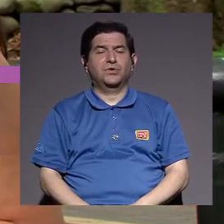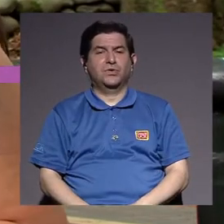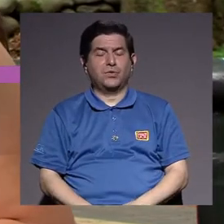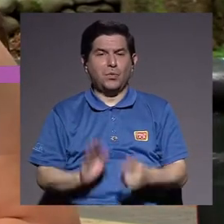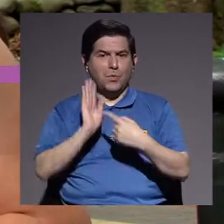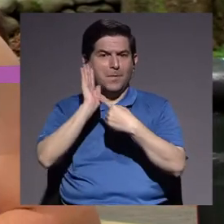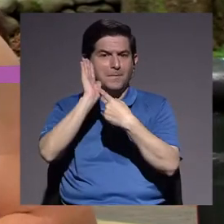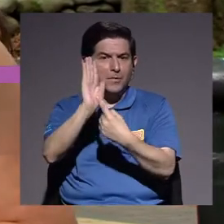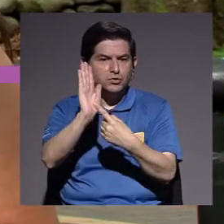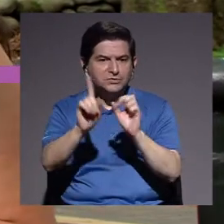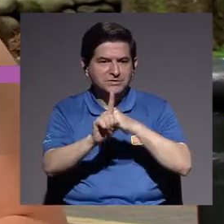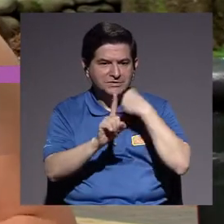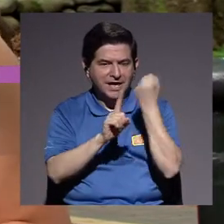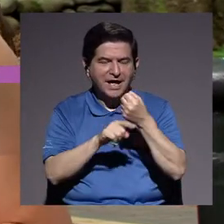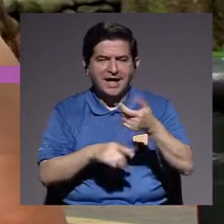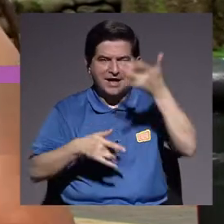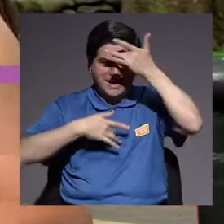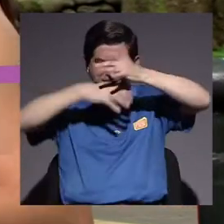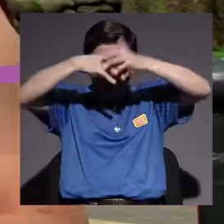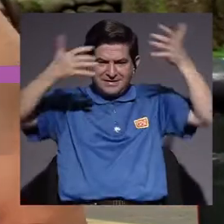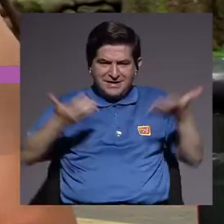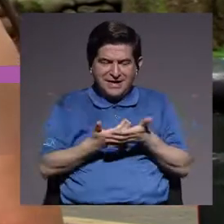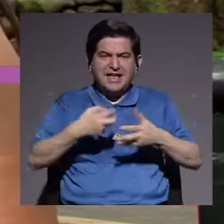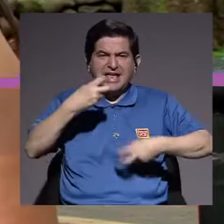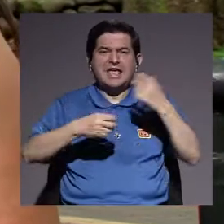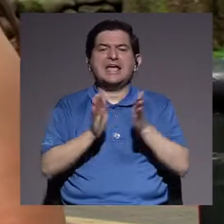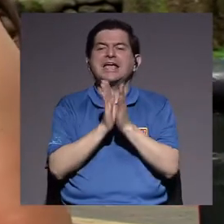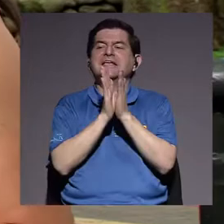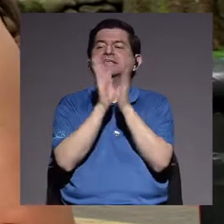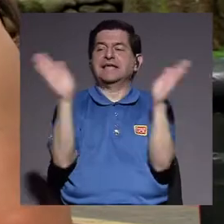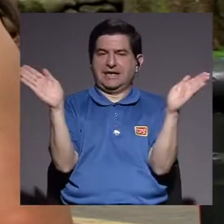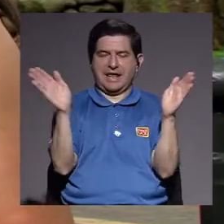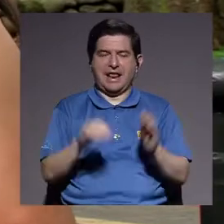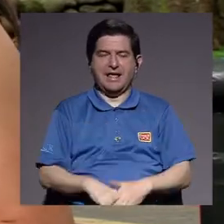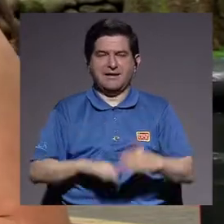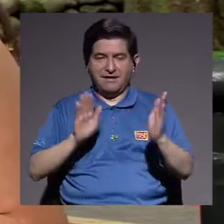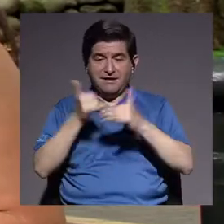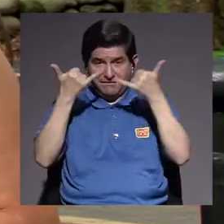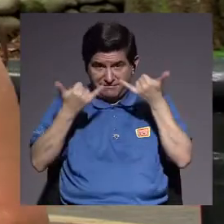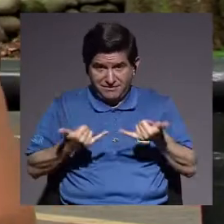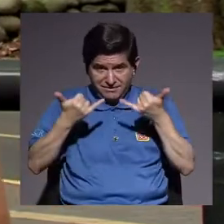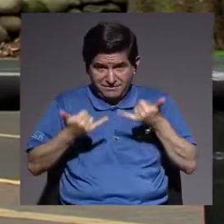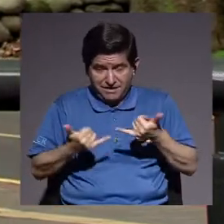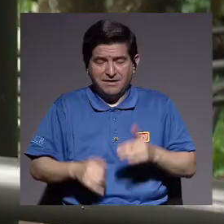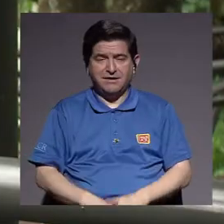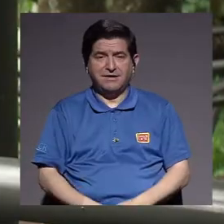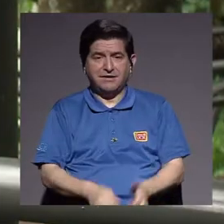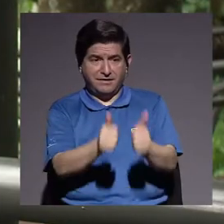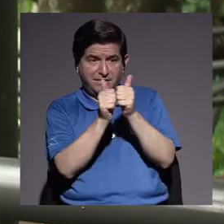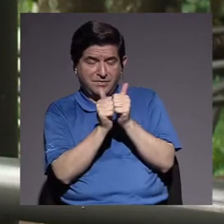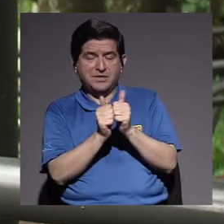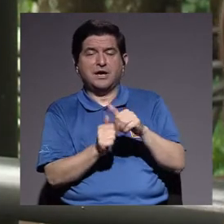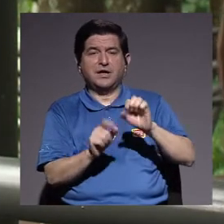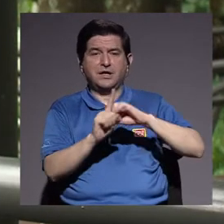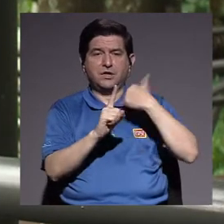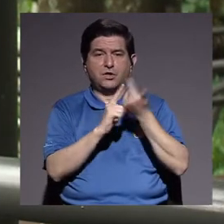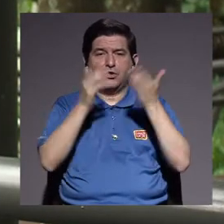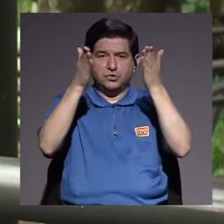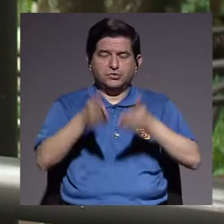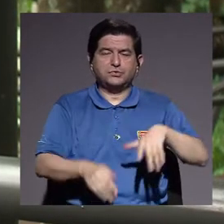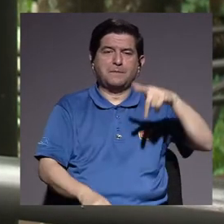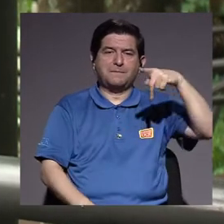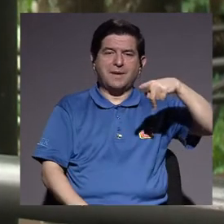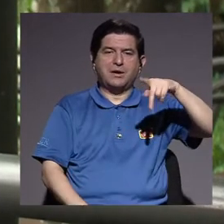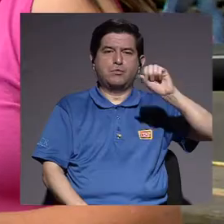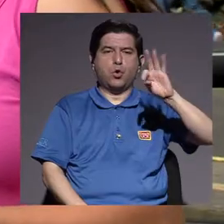que nos ha dejado ver la situación de la pandemia y la crisis en general que enfrentamos en compañía del sociólogo